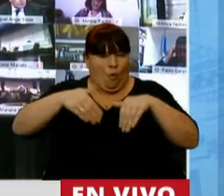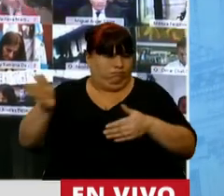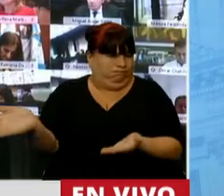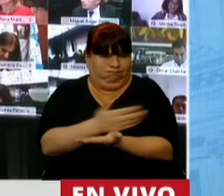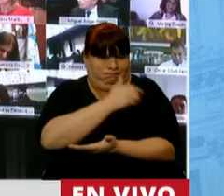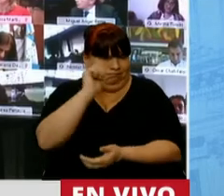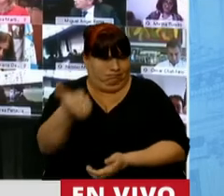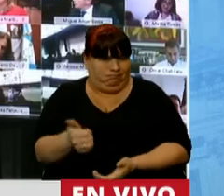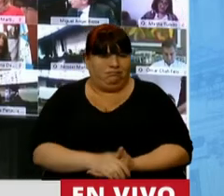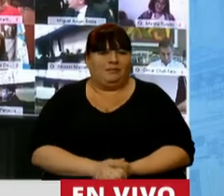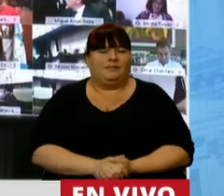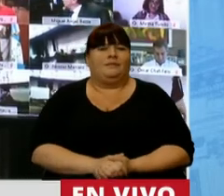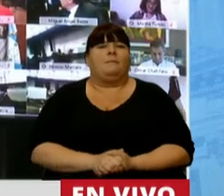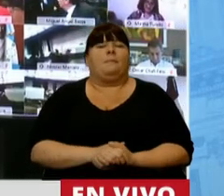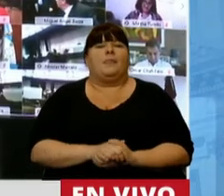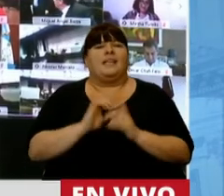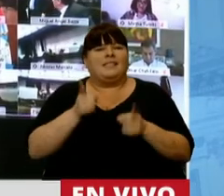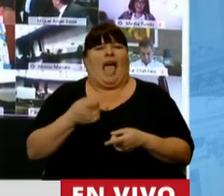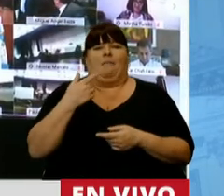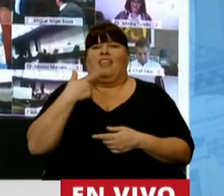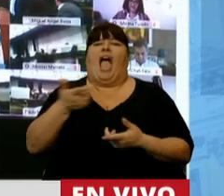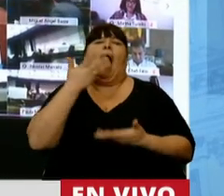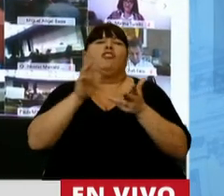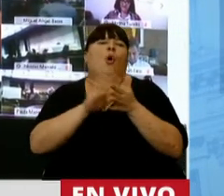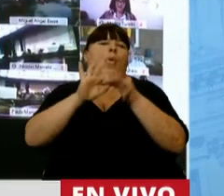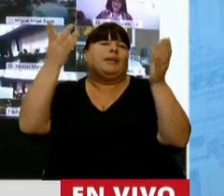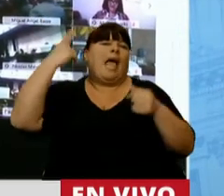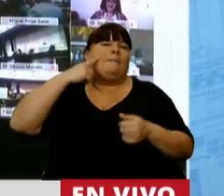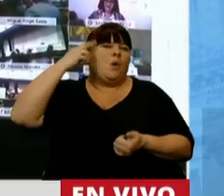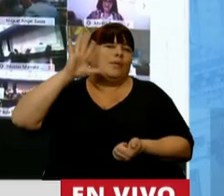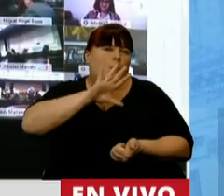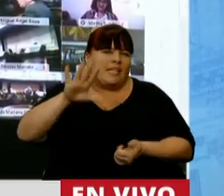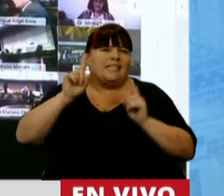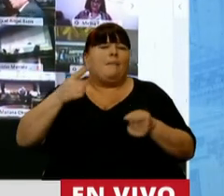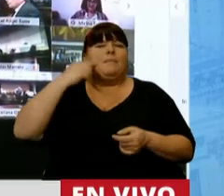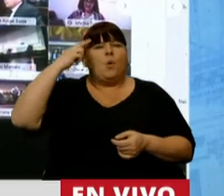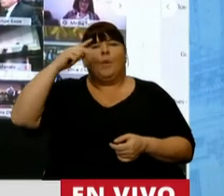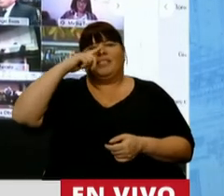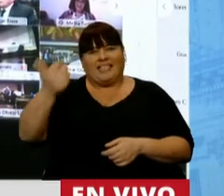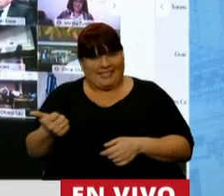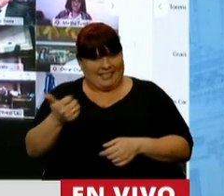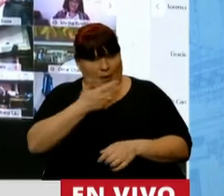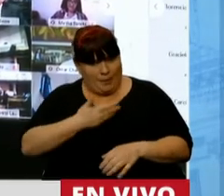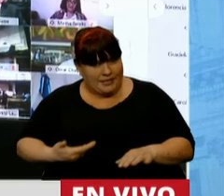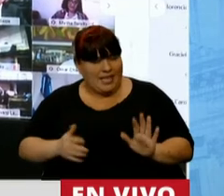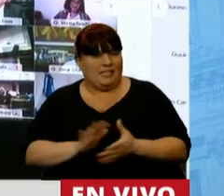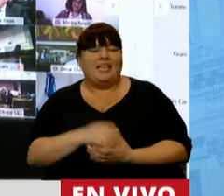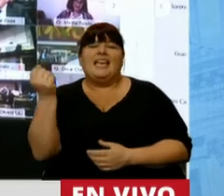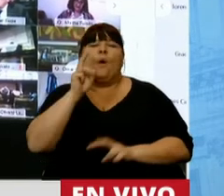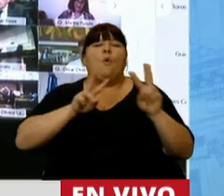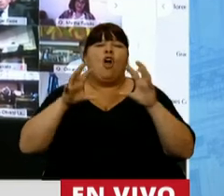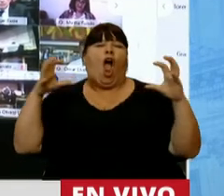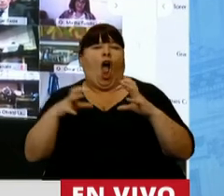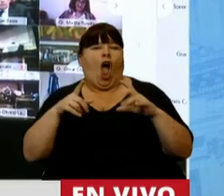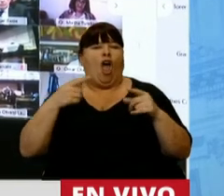nacional, y embanderando la libertad, como lo han hecho en el 55 y como lo han hecho en el 76, señor presidente, buscan generar